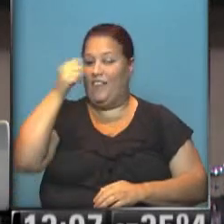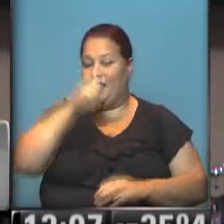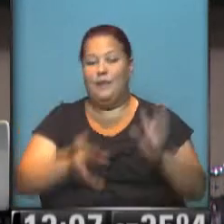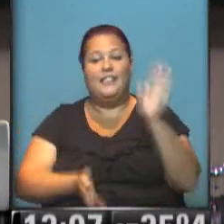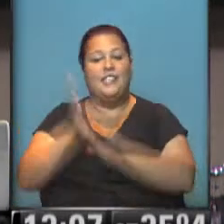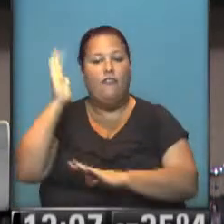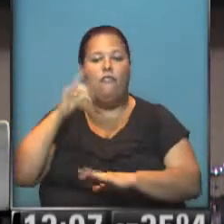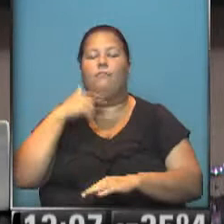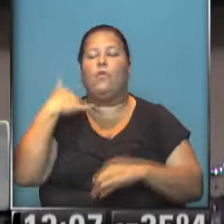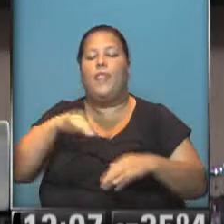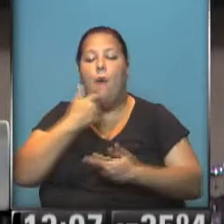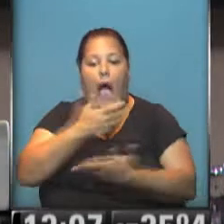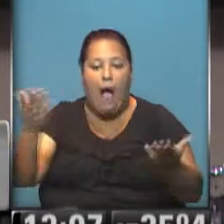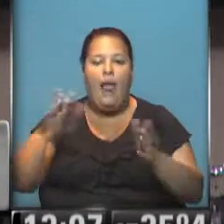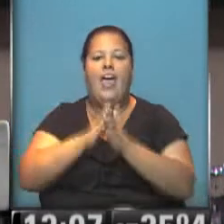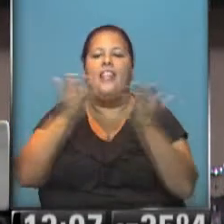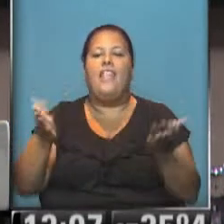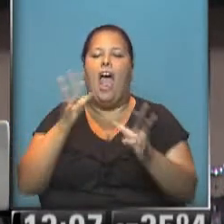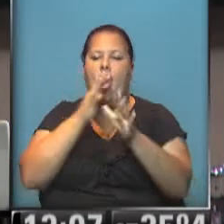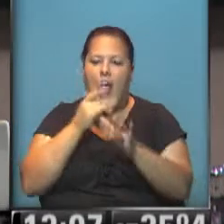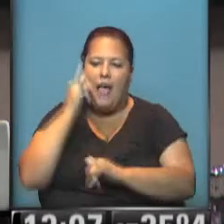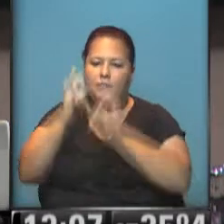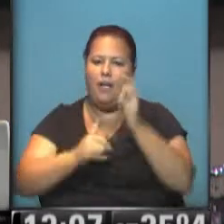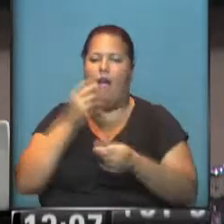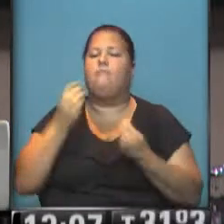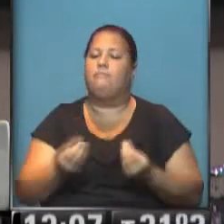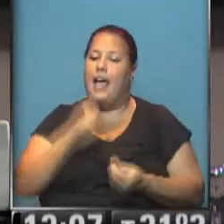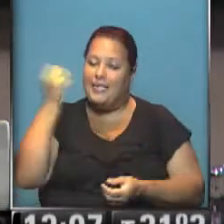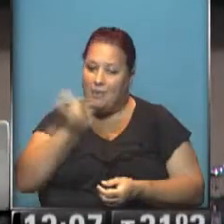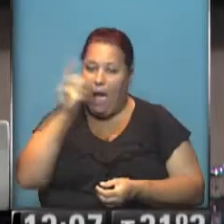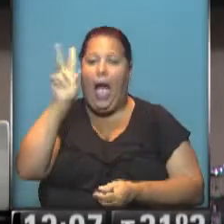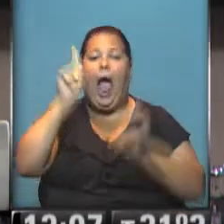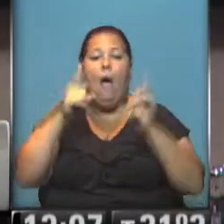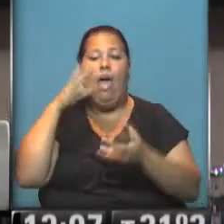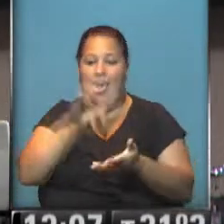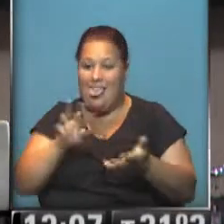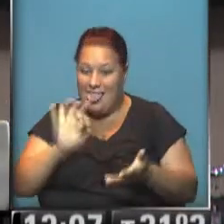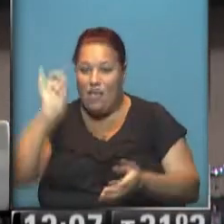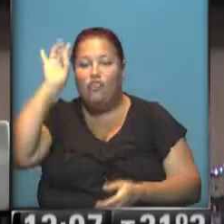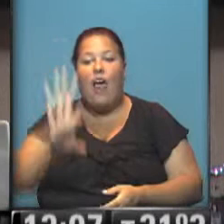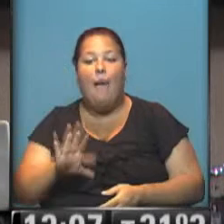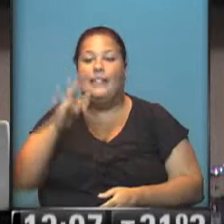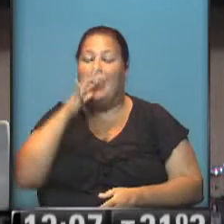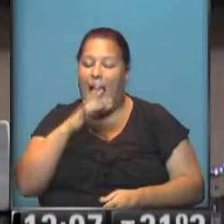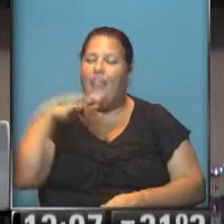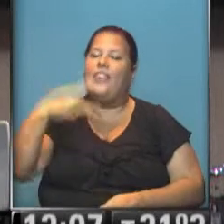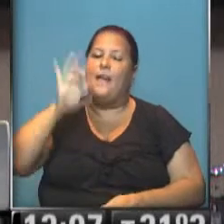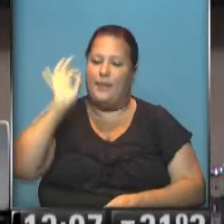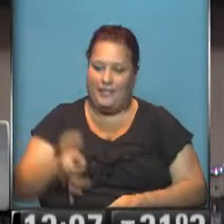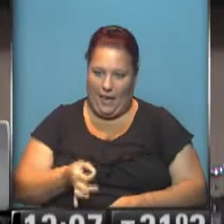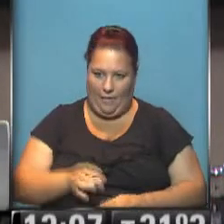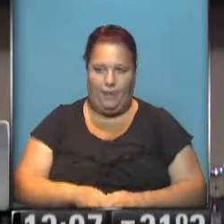semana a aclarar los tantos al diario Clarín. También es importante, si alguien no leyó otra información, que sepa en principio